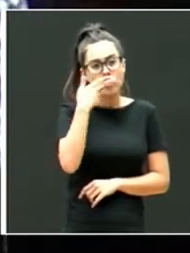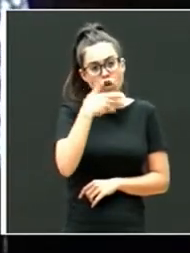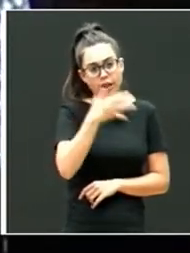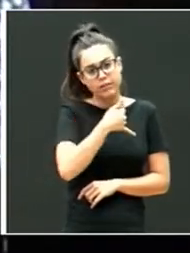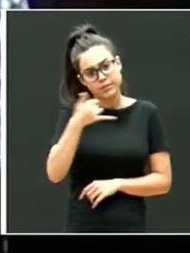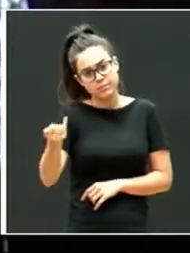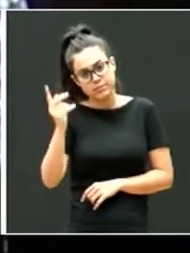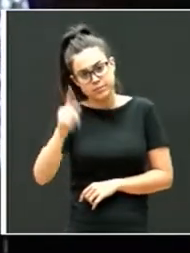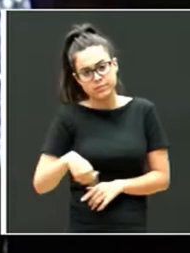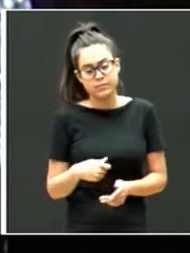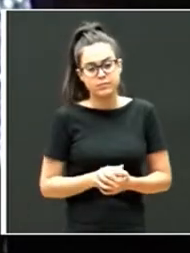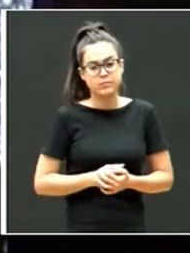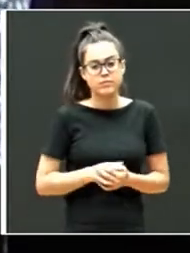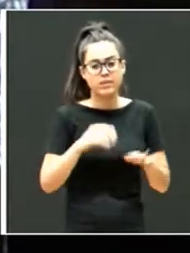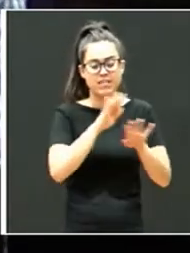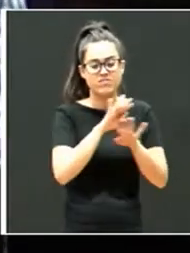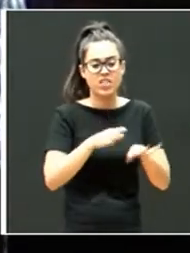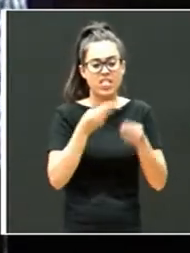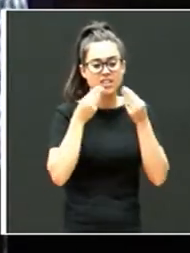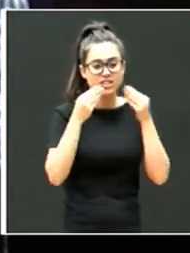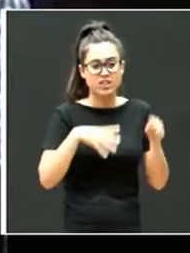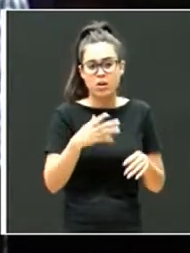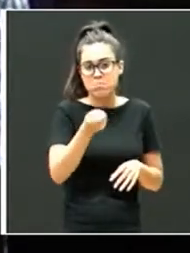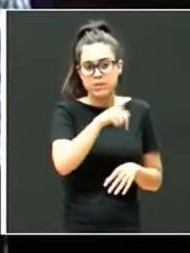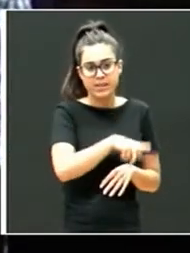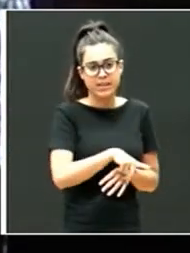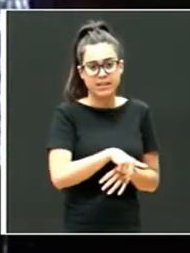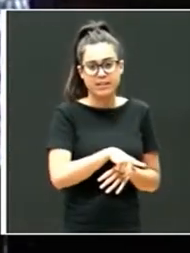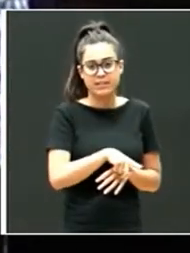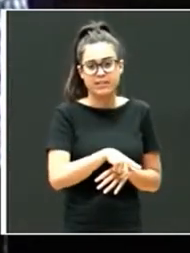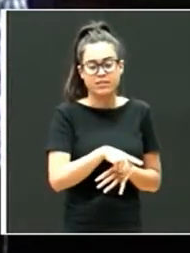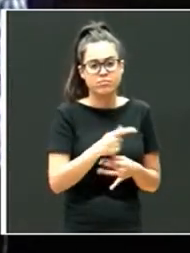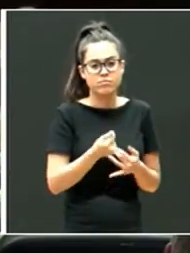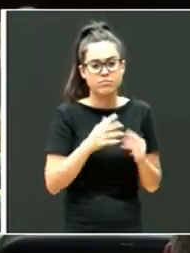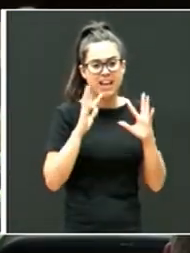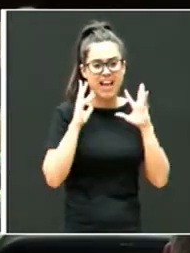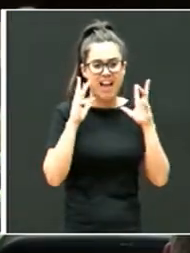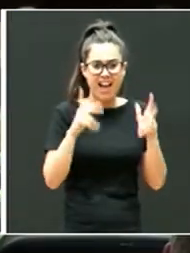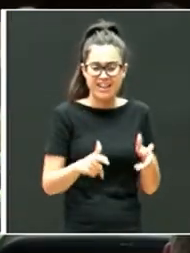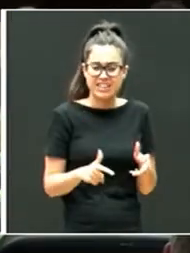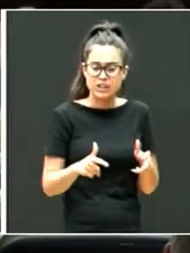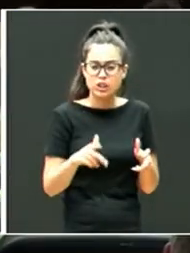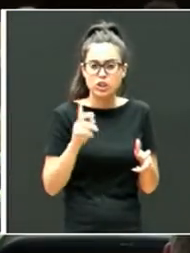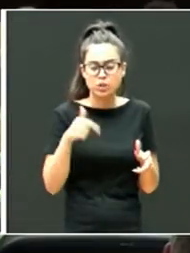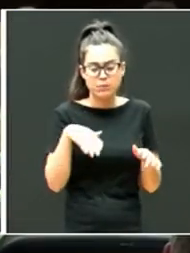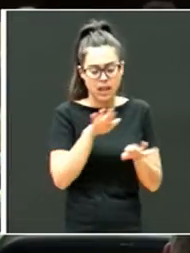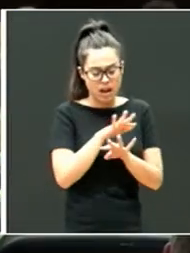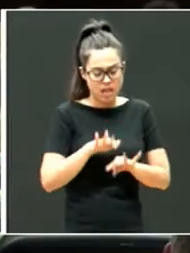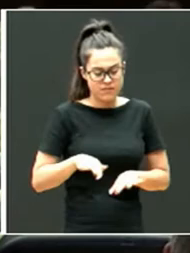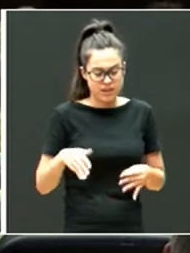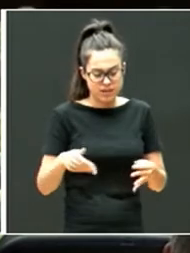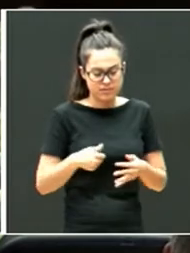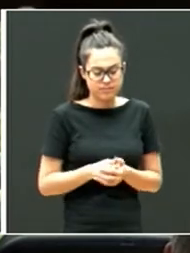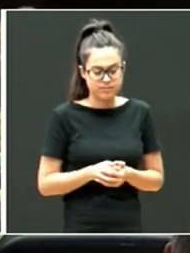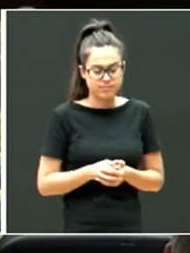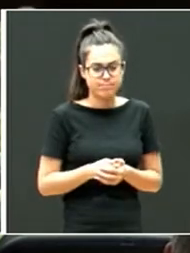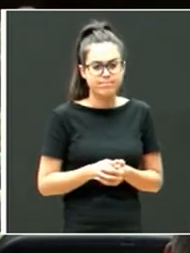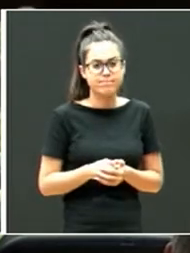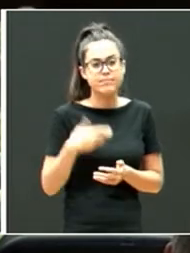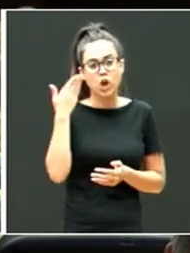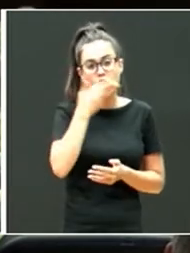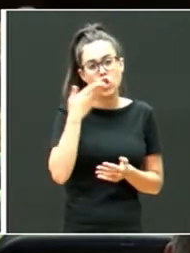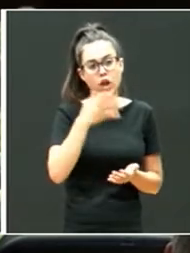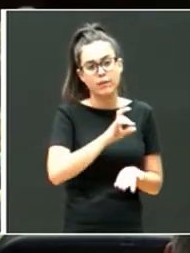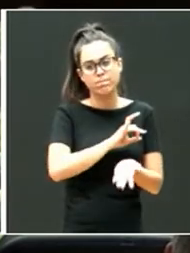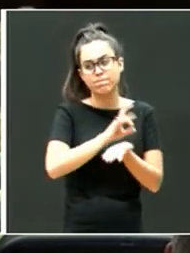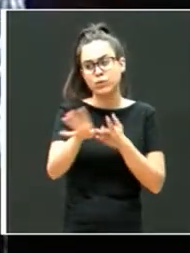y el caso es que por una historia parecida a lo que ha comentado de una especie de agresión o no agresión, mi hijo terminó con expulsado cuatro días